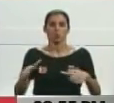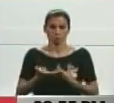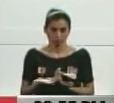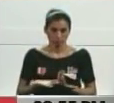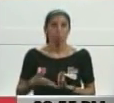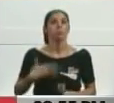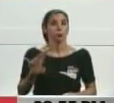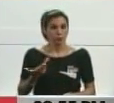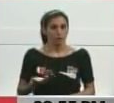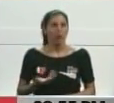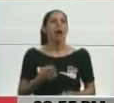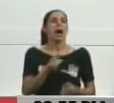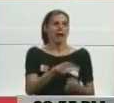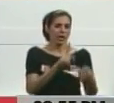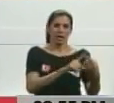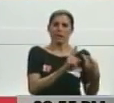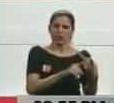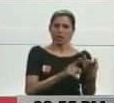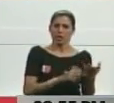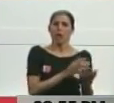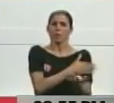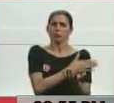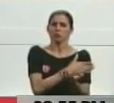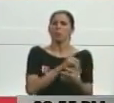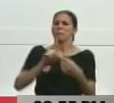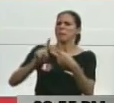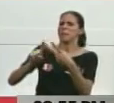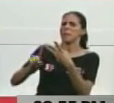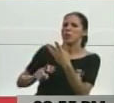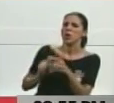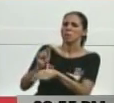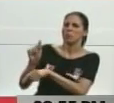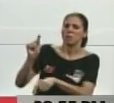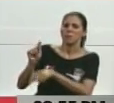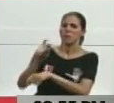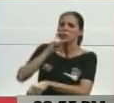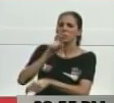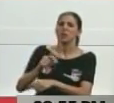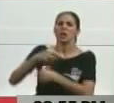No, ustedes sí pueden criticar a la revolución, a Nicolás, pero yo no lo puedo criticar a ustedes. ¡Ay, qué mantequilla!